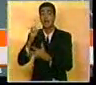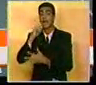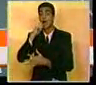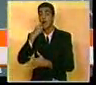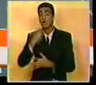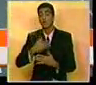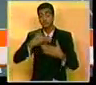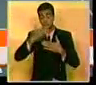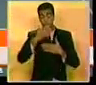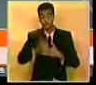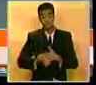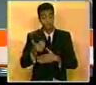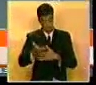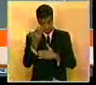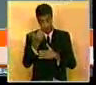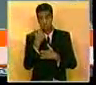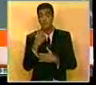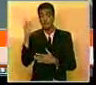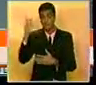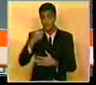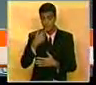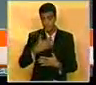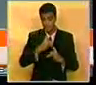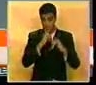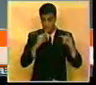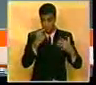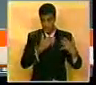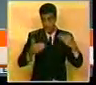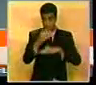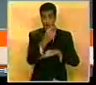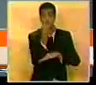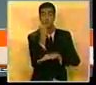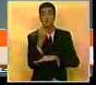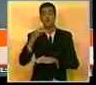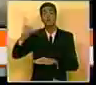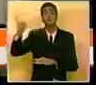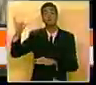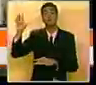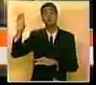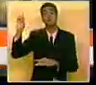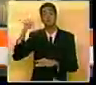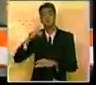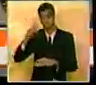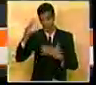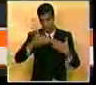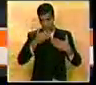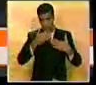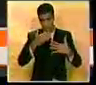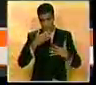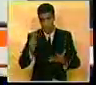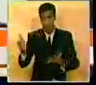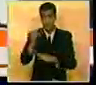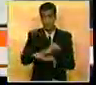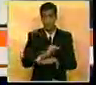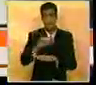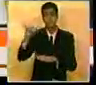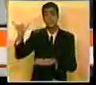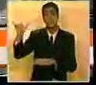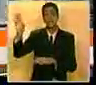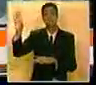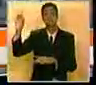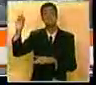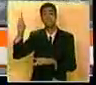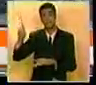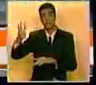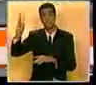continúa demostrando el gran momento por el que atraviesa, ya fue en el camino a la número uno del mundo, Justine Nang, y ahora, pues, venció a la Serbia, Jelena Djankovic,